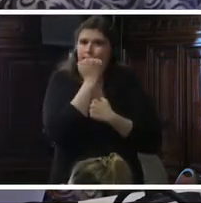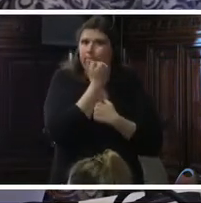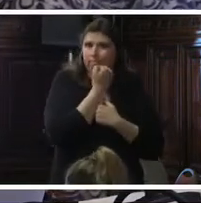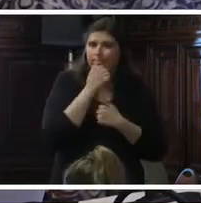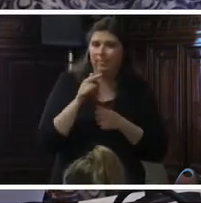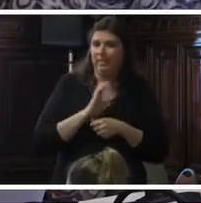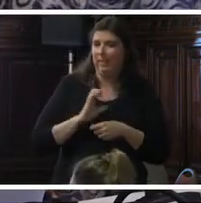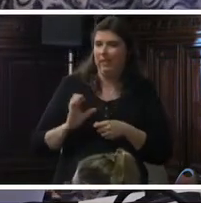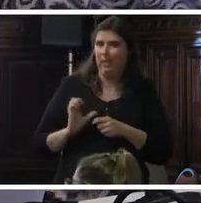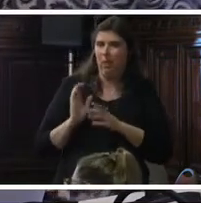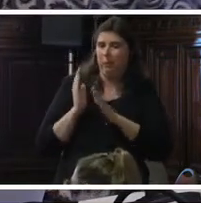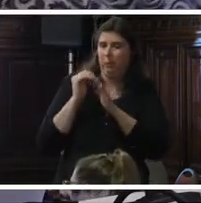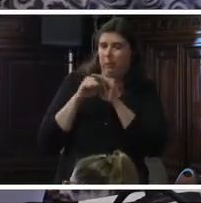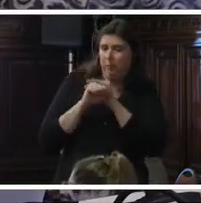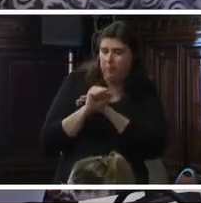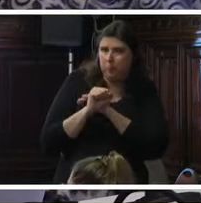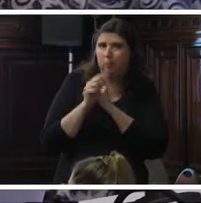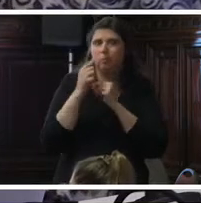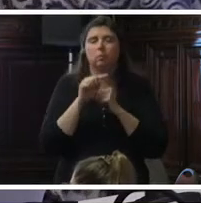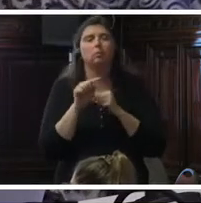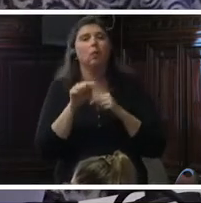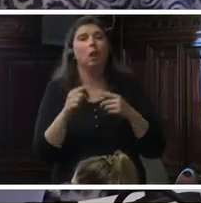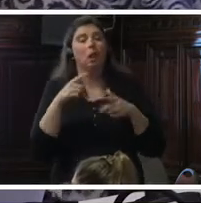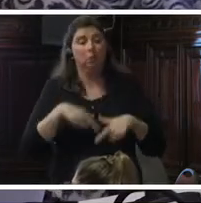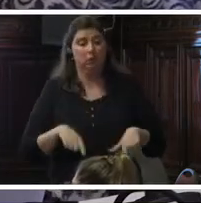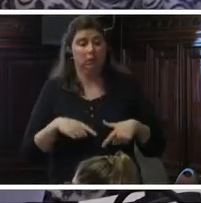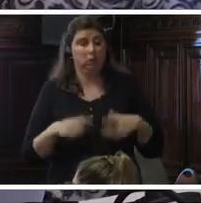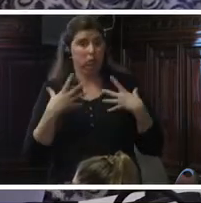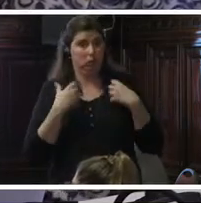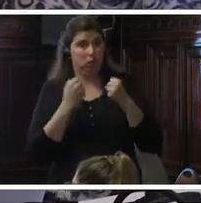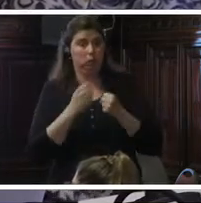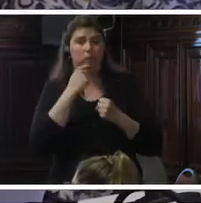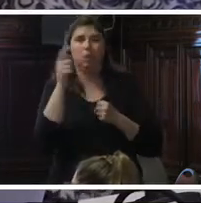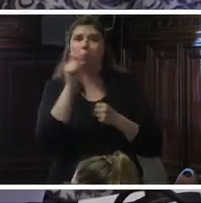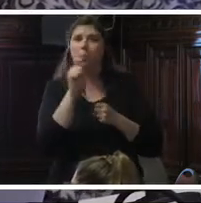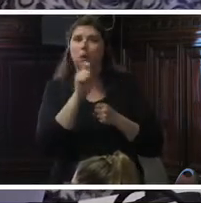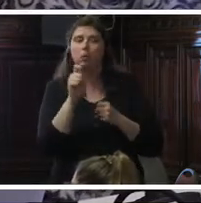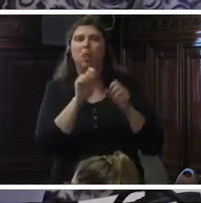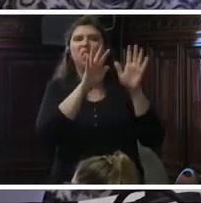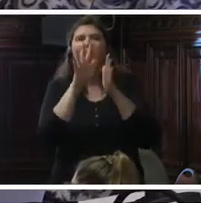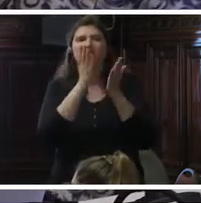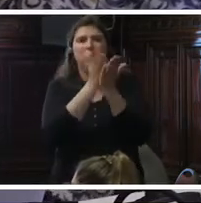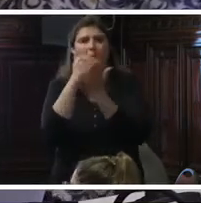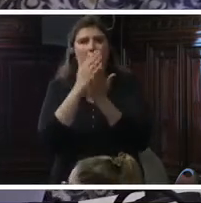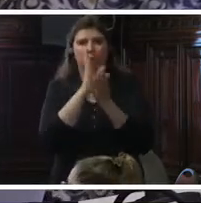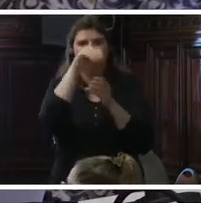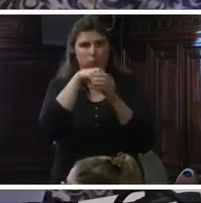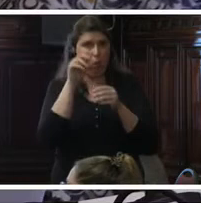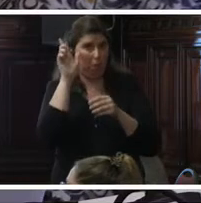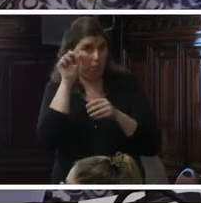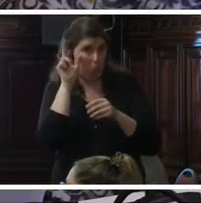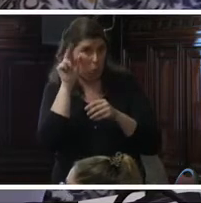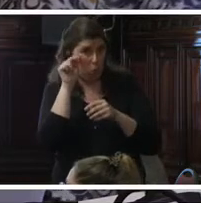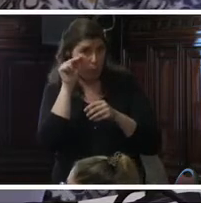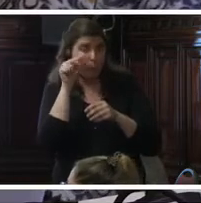para abordar el tema. Frente a este contexto, el Ministerio de Salud declaró emergencia sanitaria en 10 departamentos del Perú y